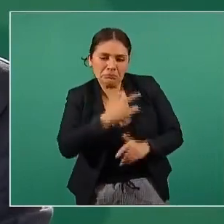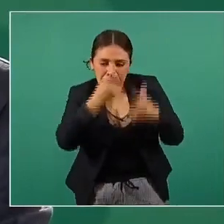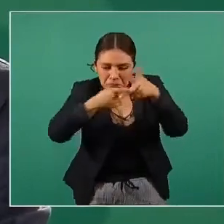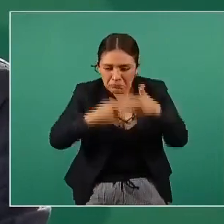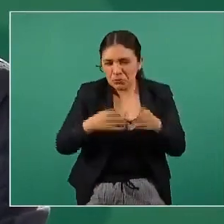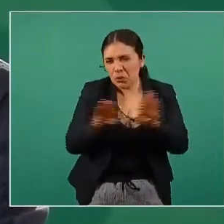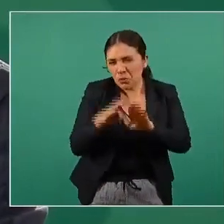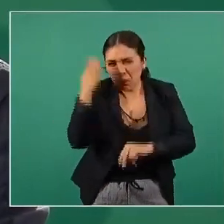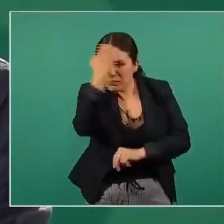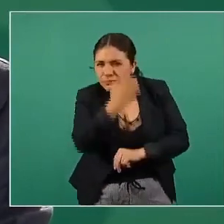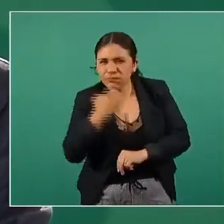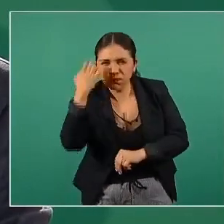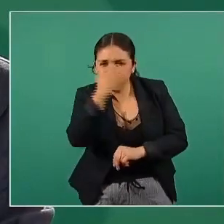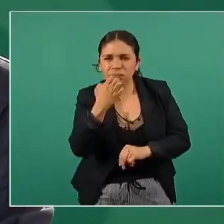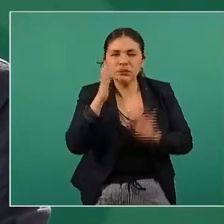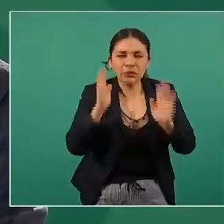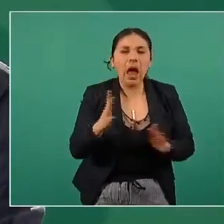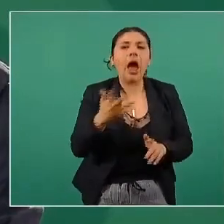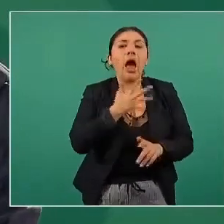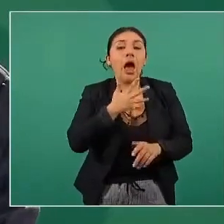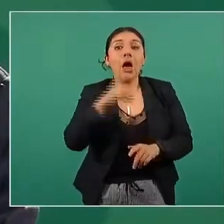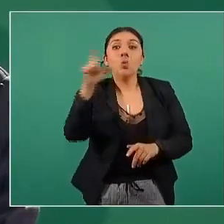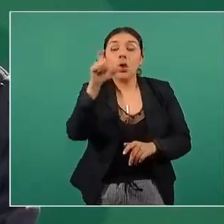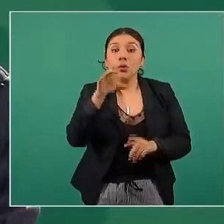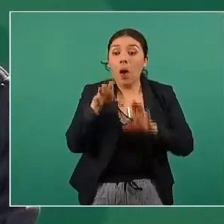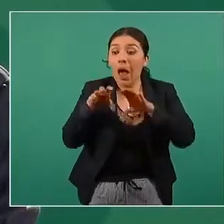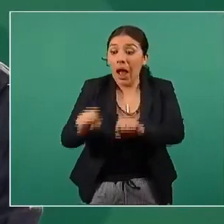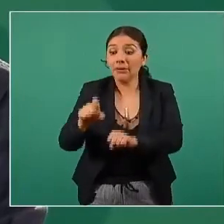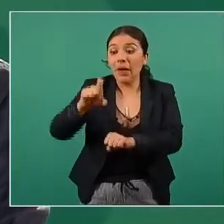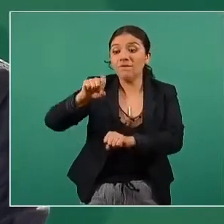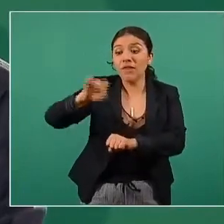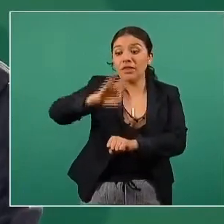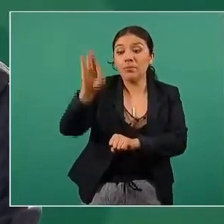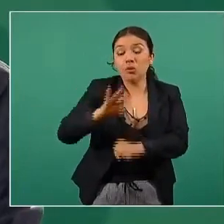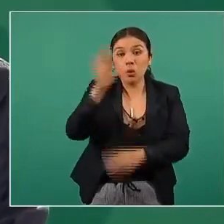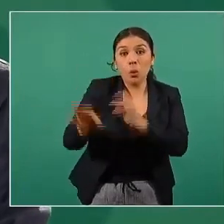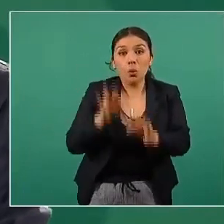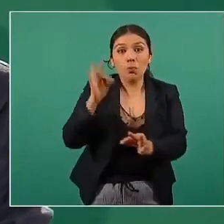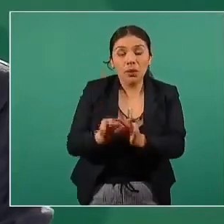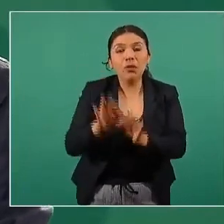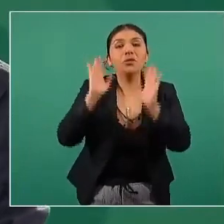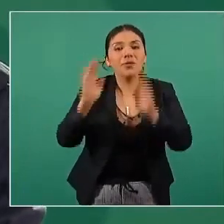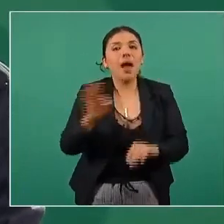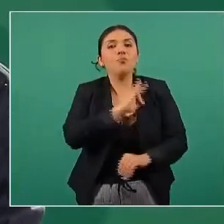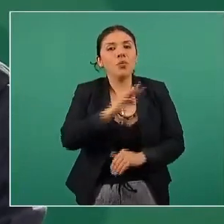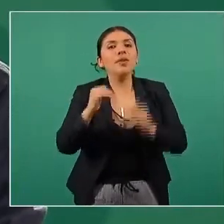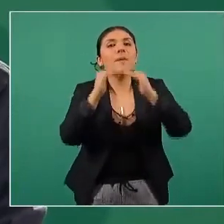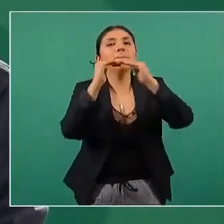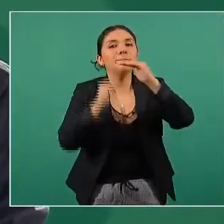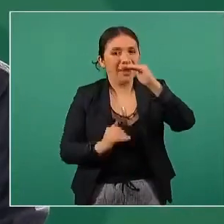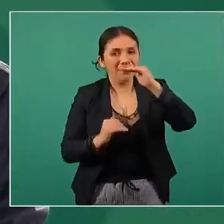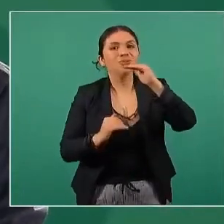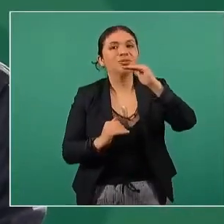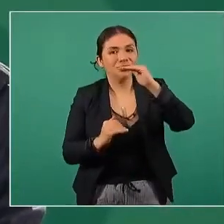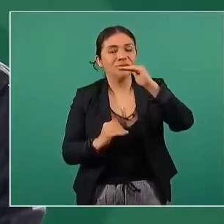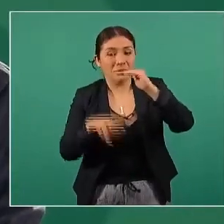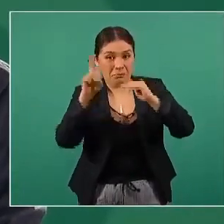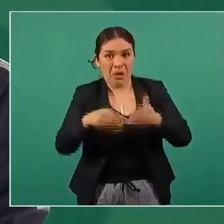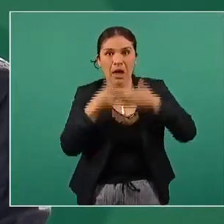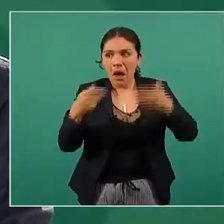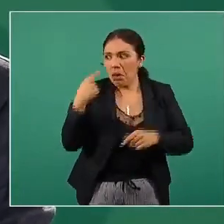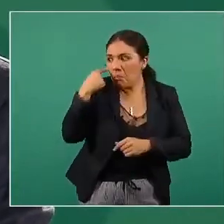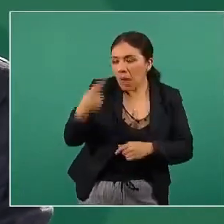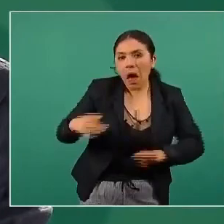epidemiológico-matemáticas, al llegar al 20% de cobertura, haber reducido, cosa que ha